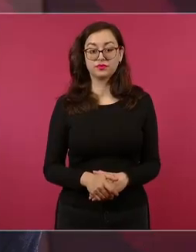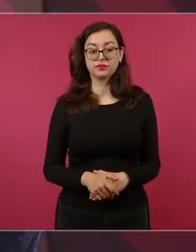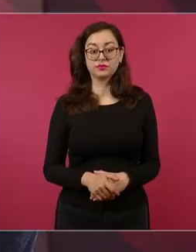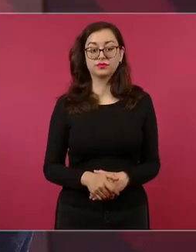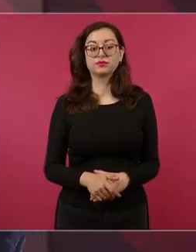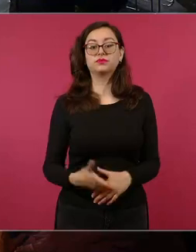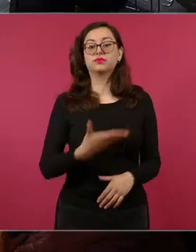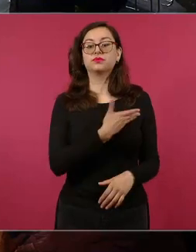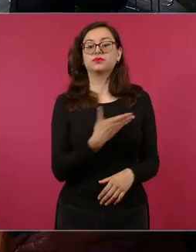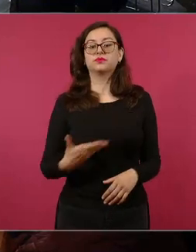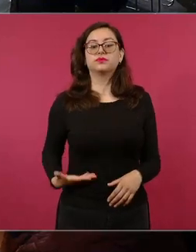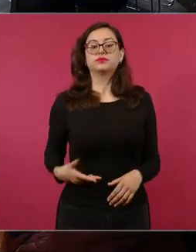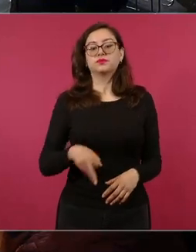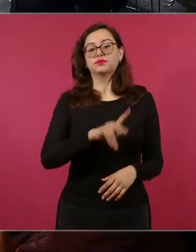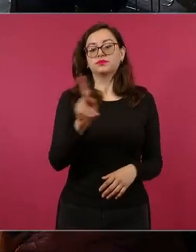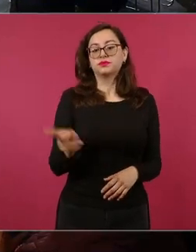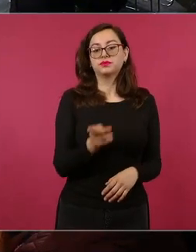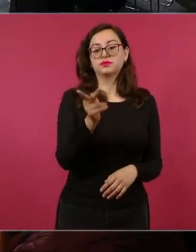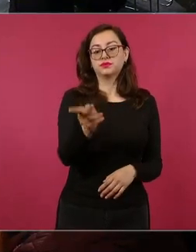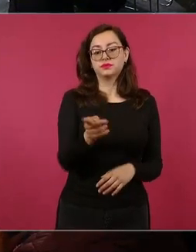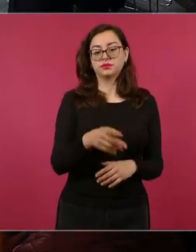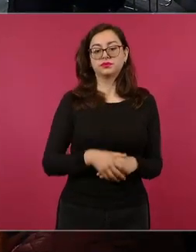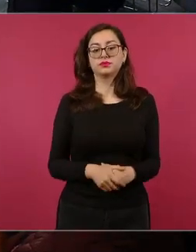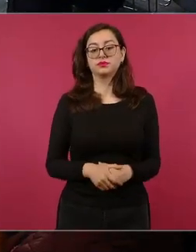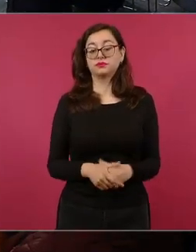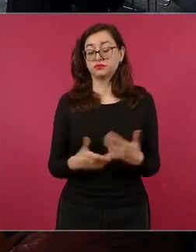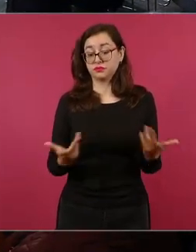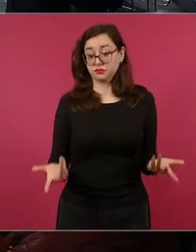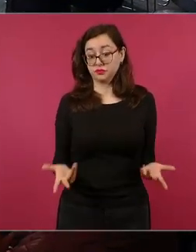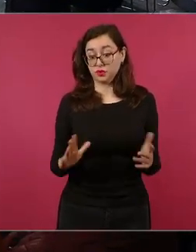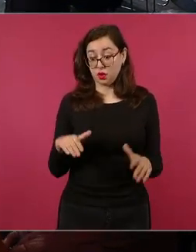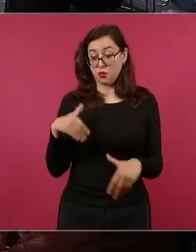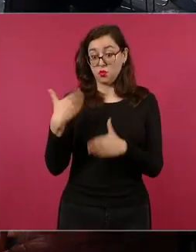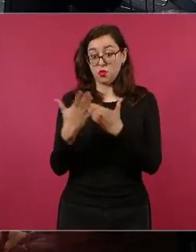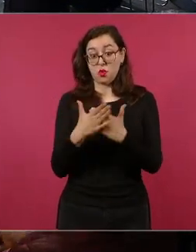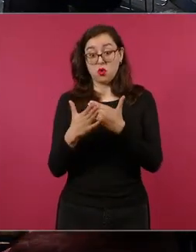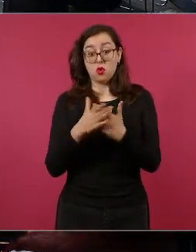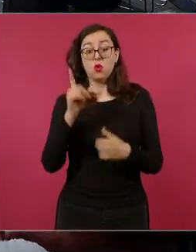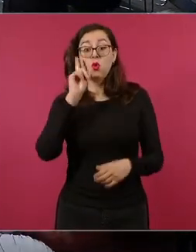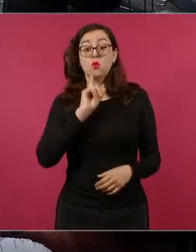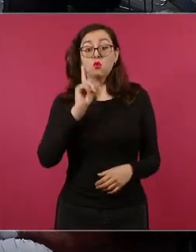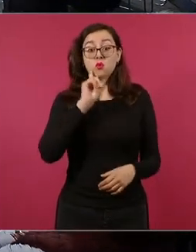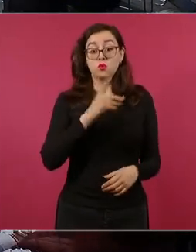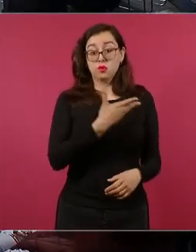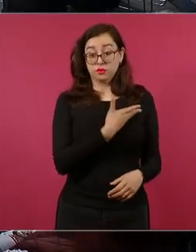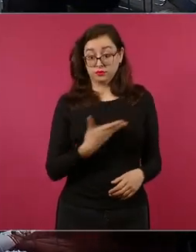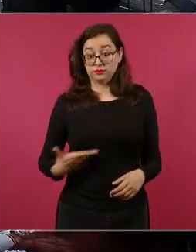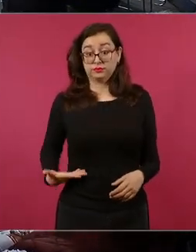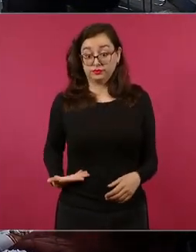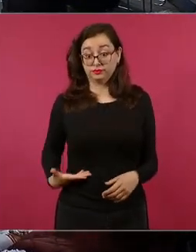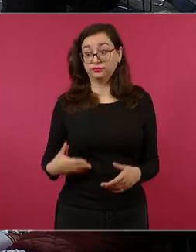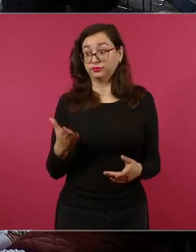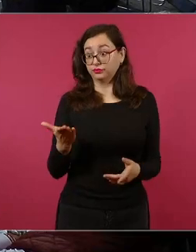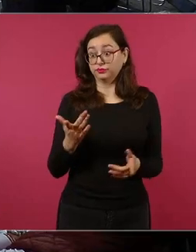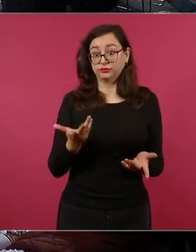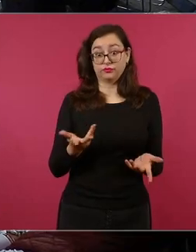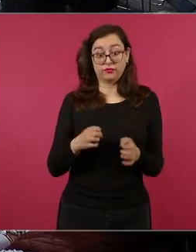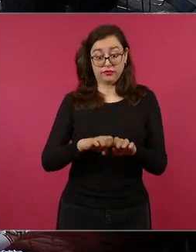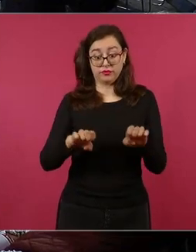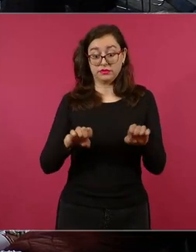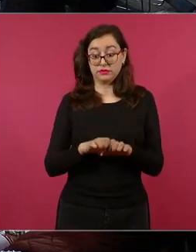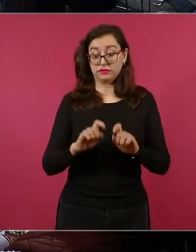presidente preguntarle sobre el proceso de transición ya esta semana se prevé que la presidenta electa Claudia Sheinbaum